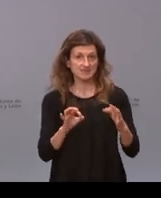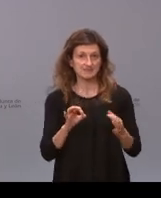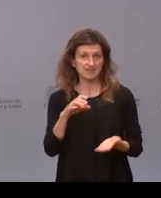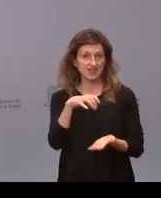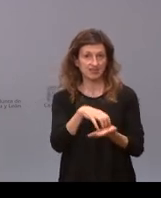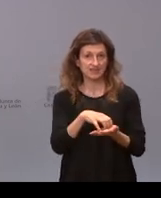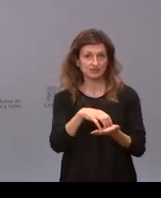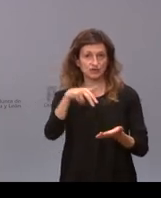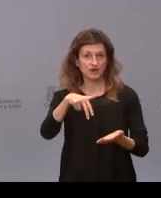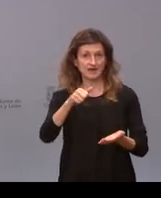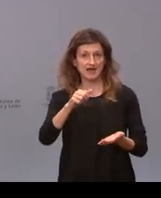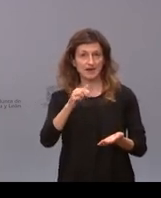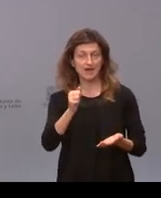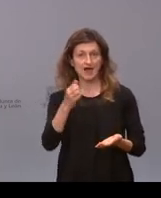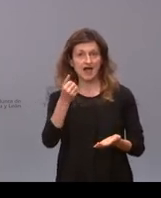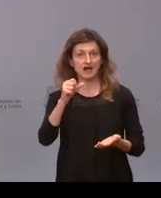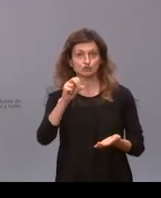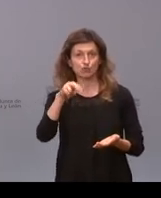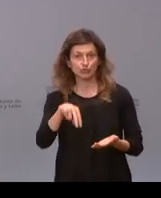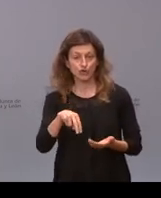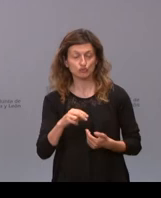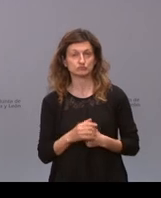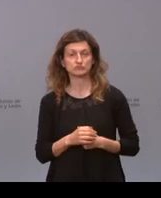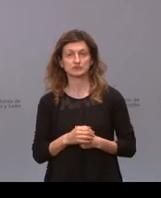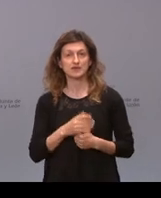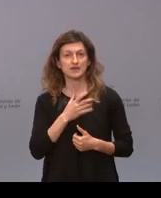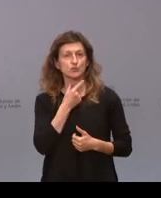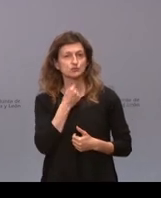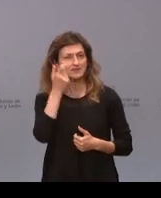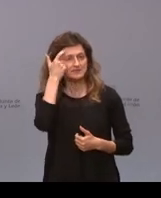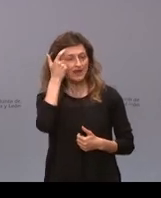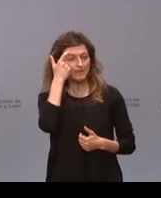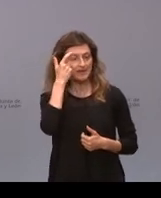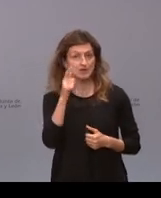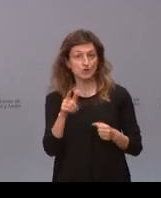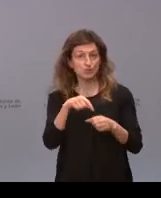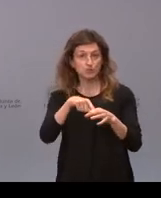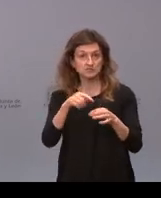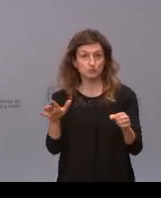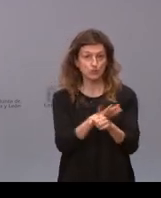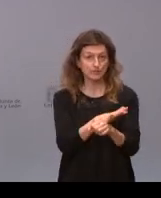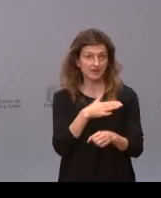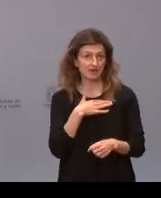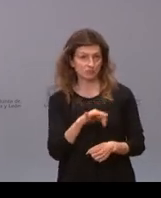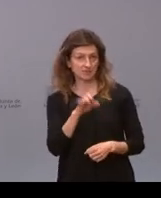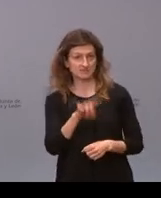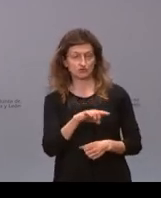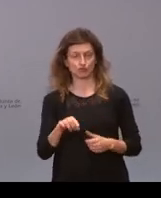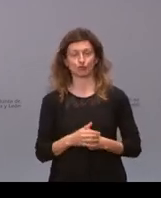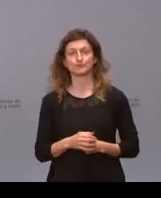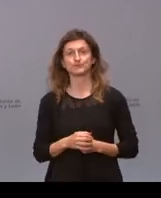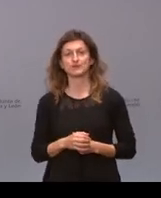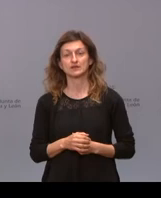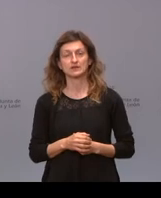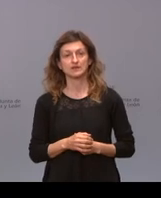centro de nava de la asunción y me gustaría saber si hay alguna previsión para cubrir ese puesto y por último insistiendo en la